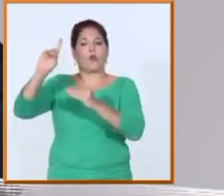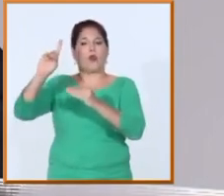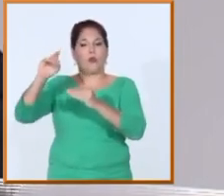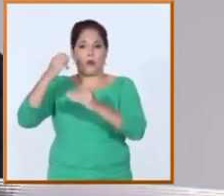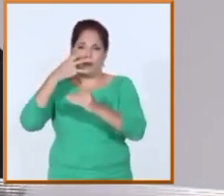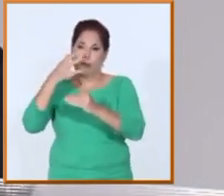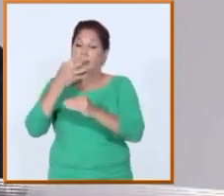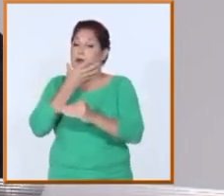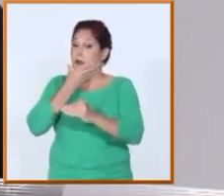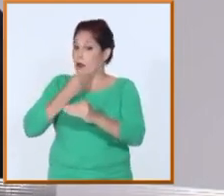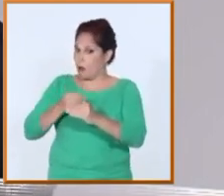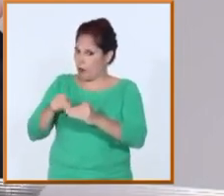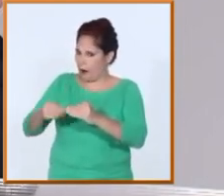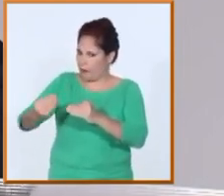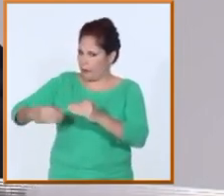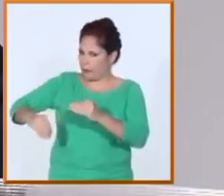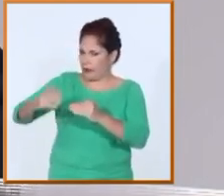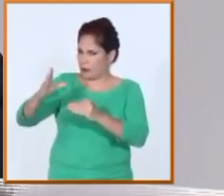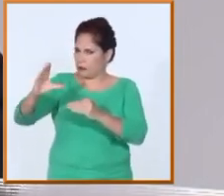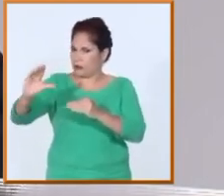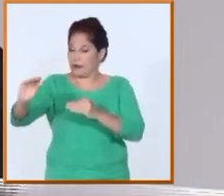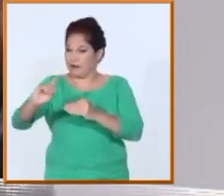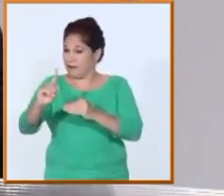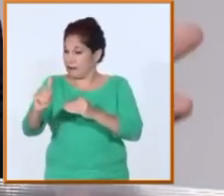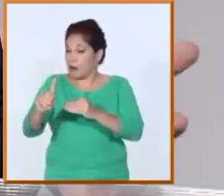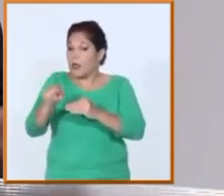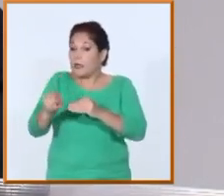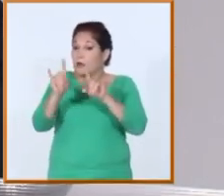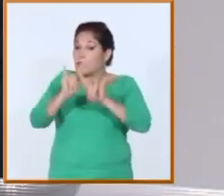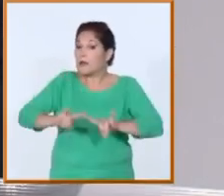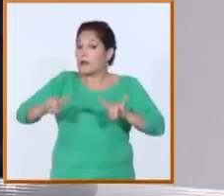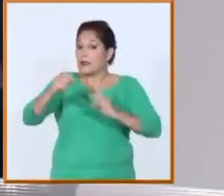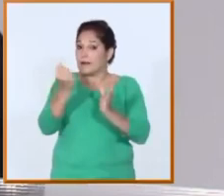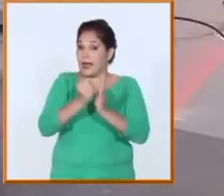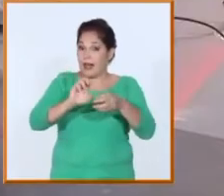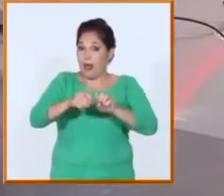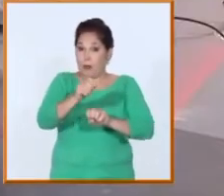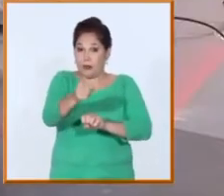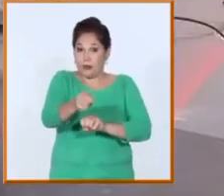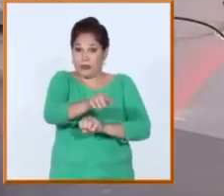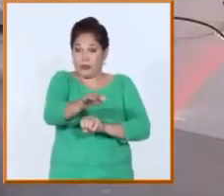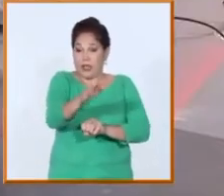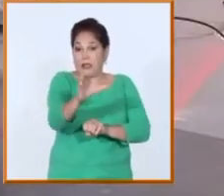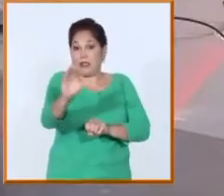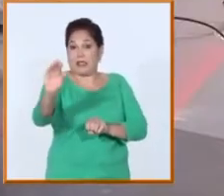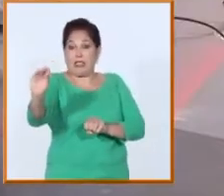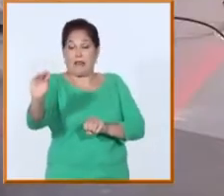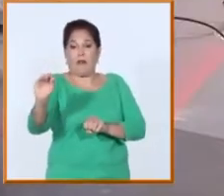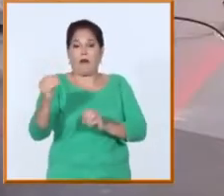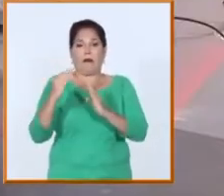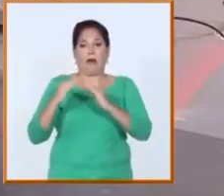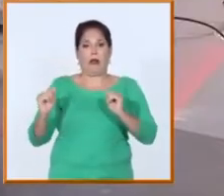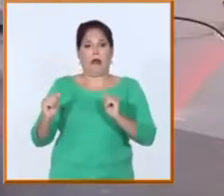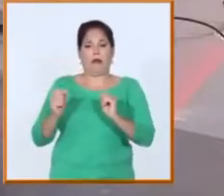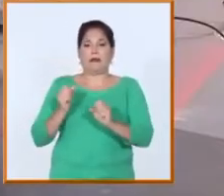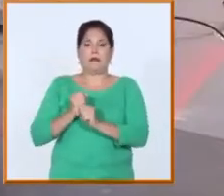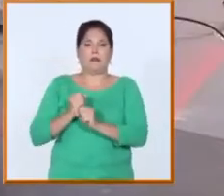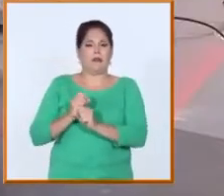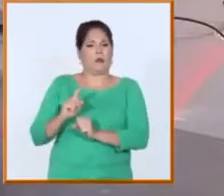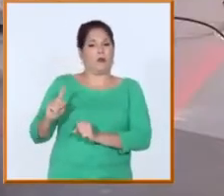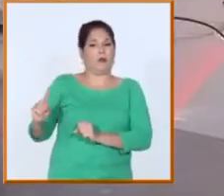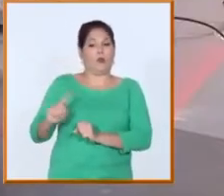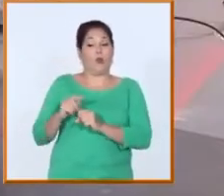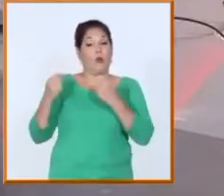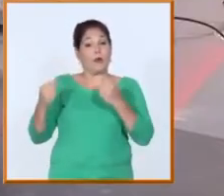y es punto de partida para el profesional que se crea en ese momento que nace en ese momento y el sistema de educación